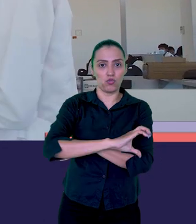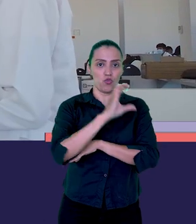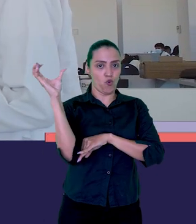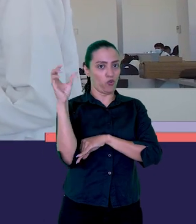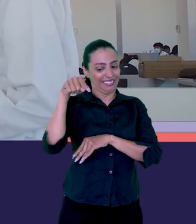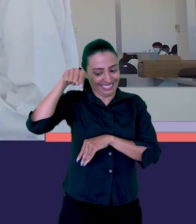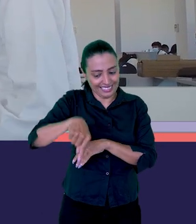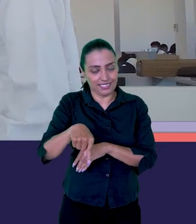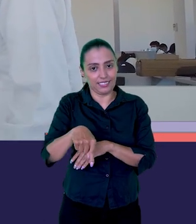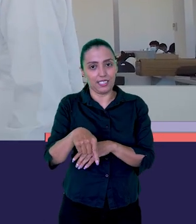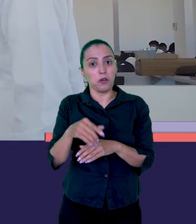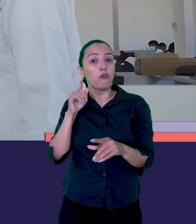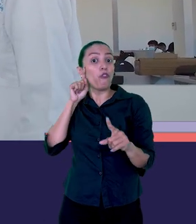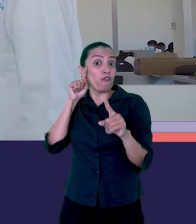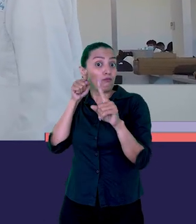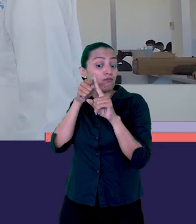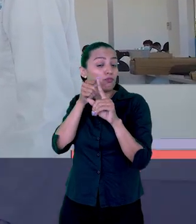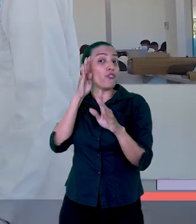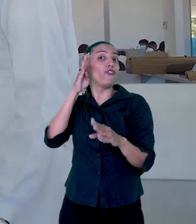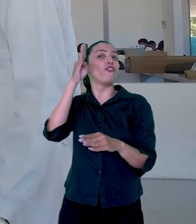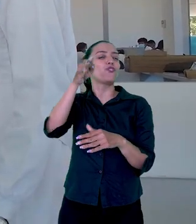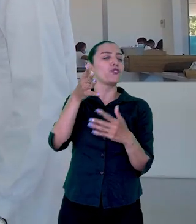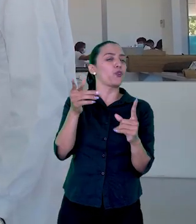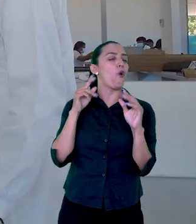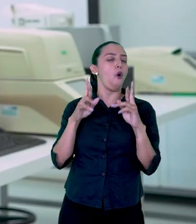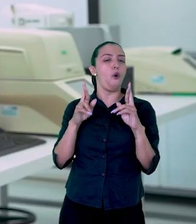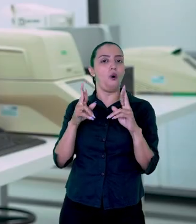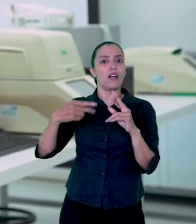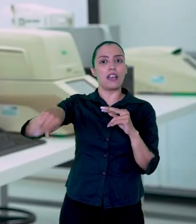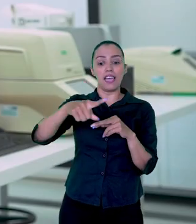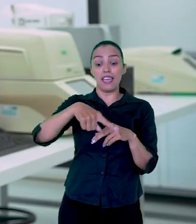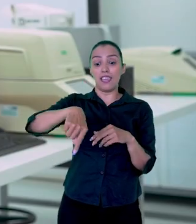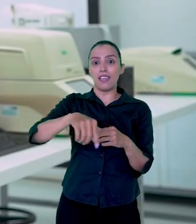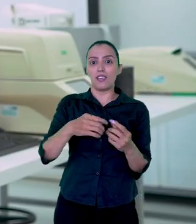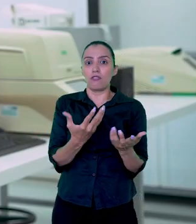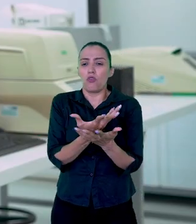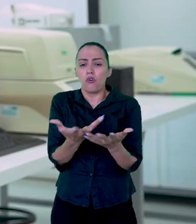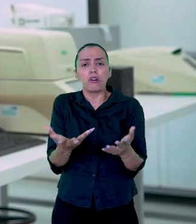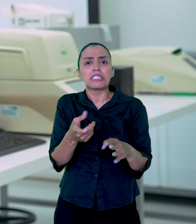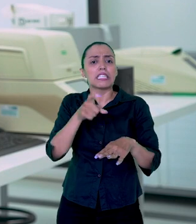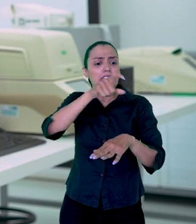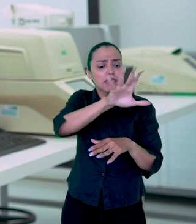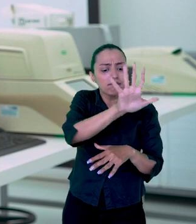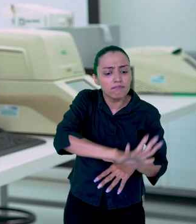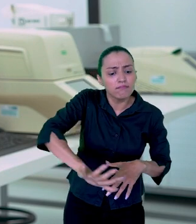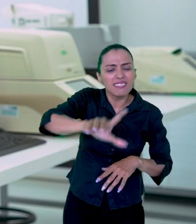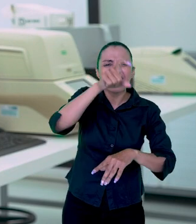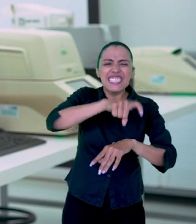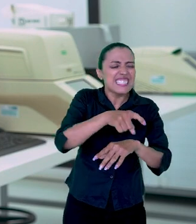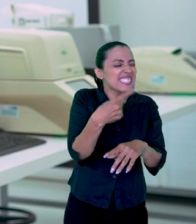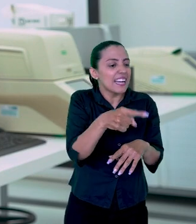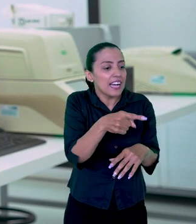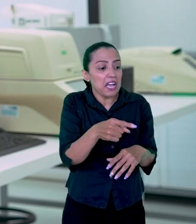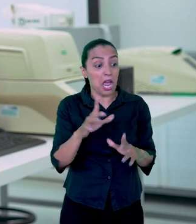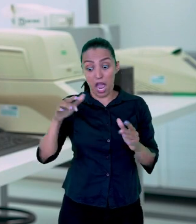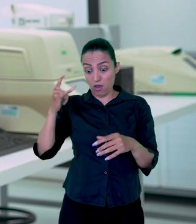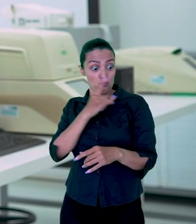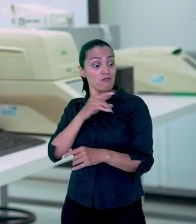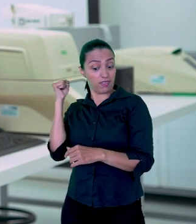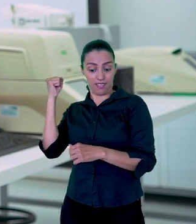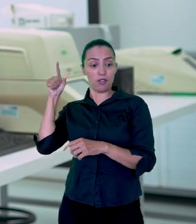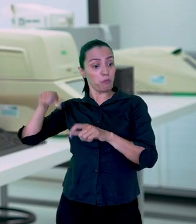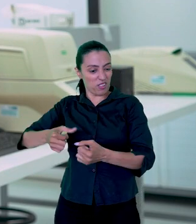futuro, en un corto plazo esperamos, poder responder a las retos y demandas a nivel regional y a nivel nacional y fortalecernos